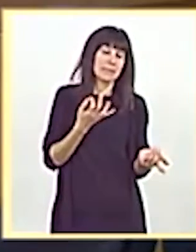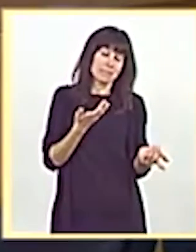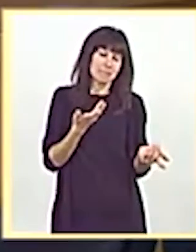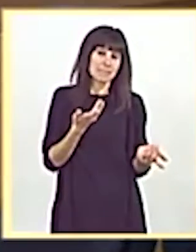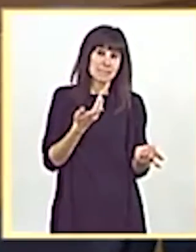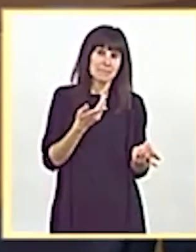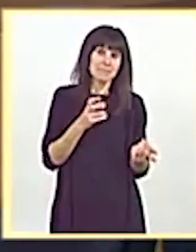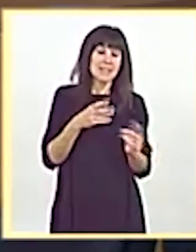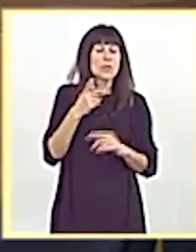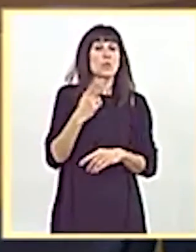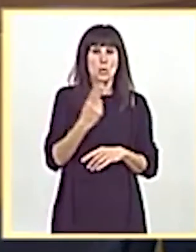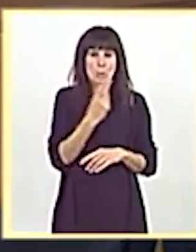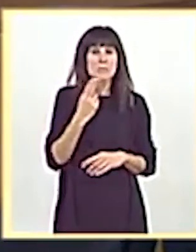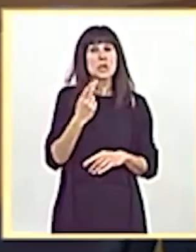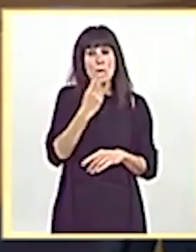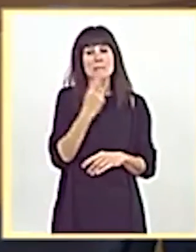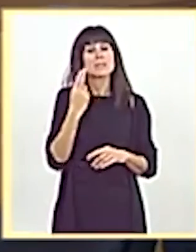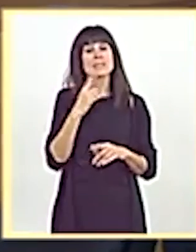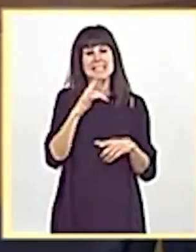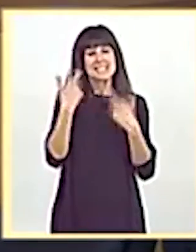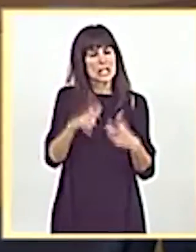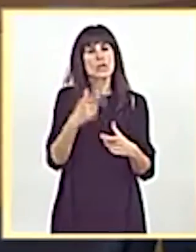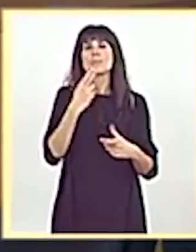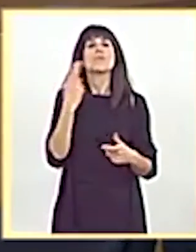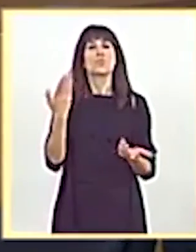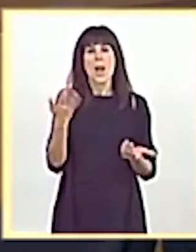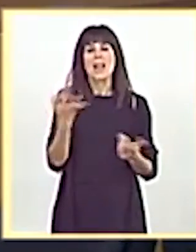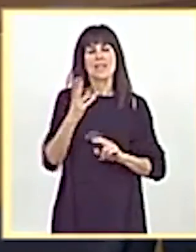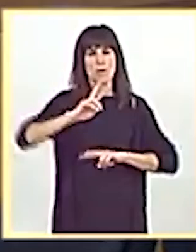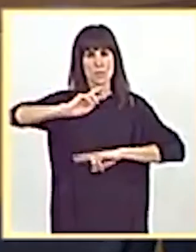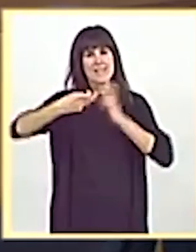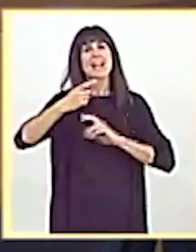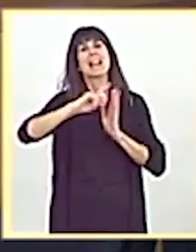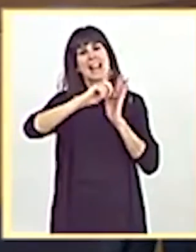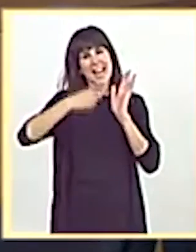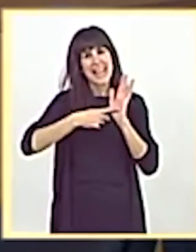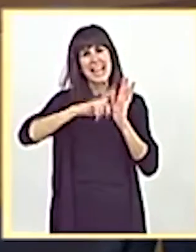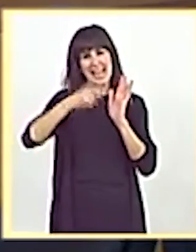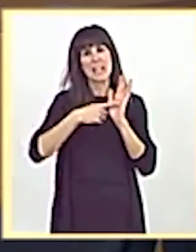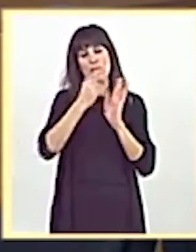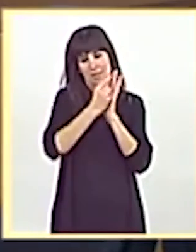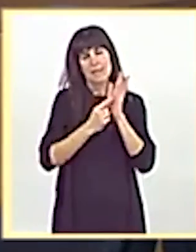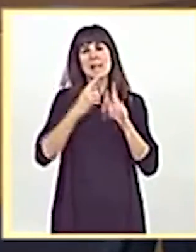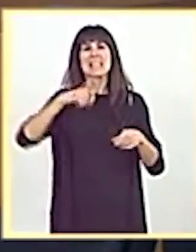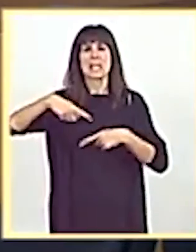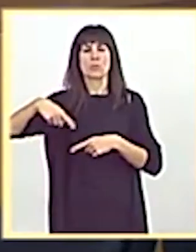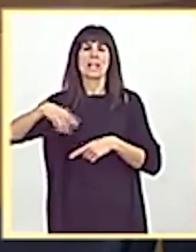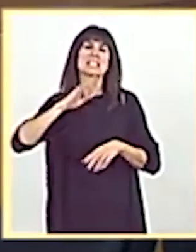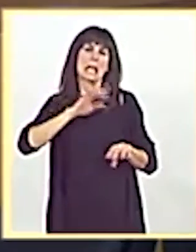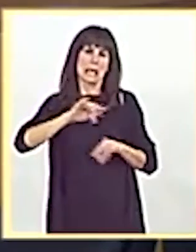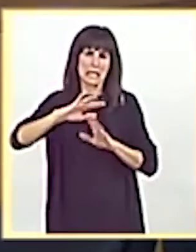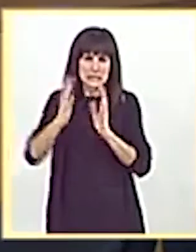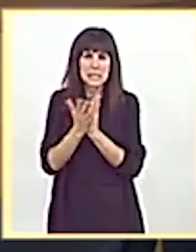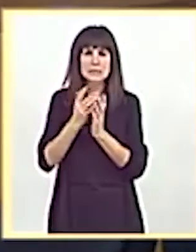También, uno de los compromisos que adquirimos con el sector fue modificar la ley de ordenación de los transportes terrestres para establecer el régimen sancionador